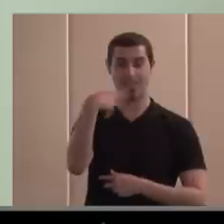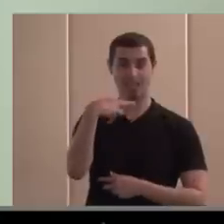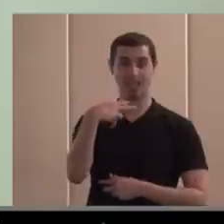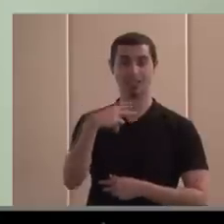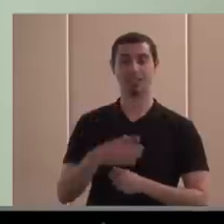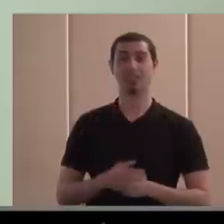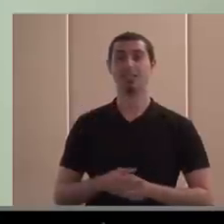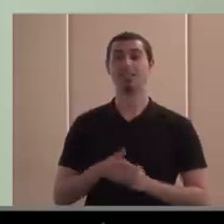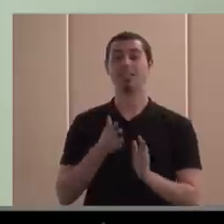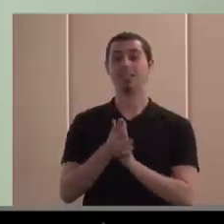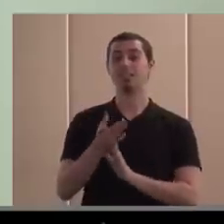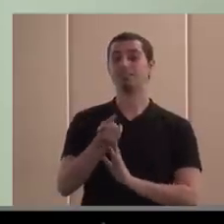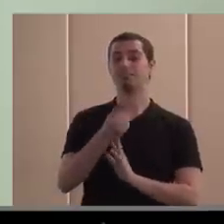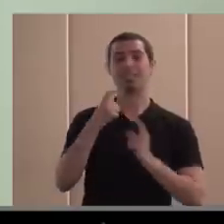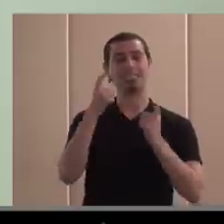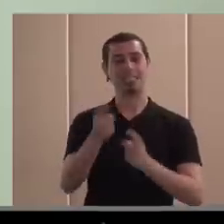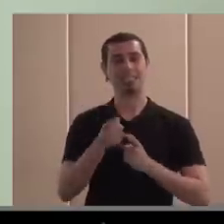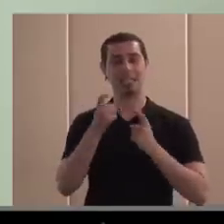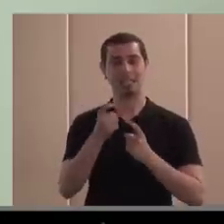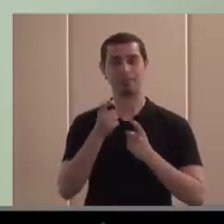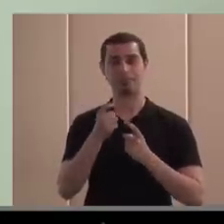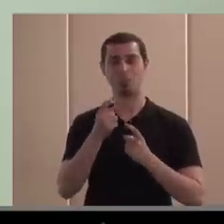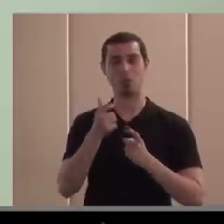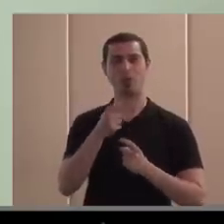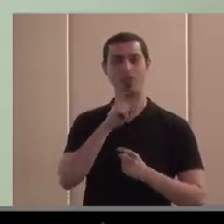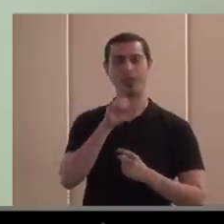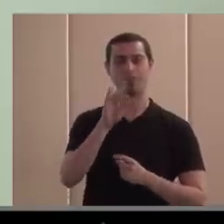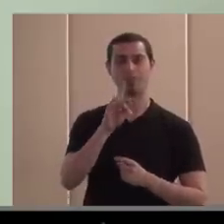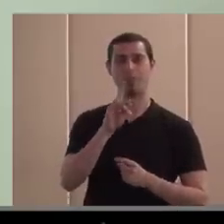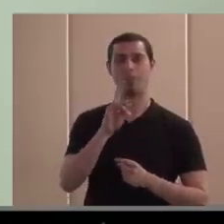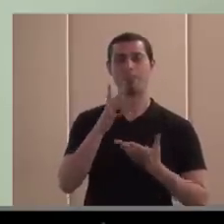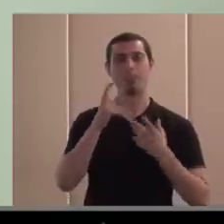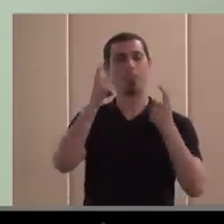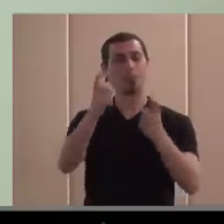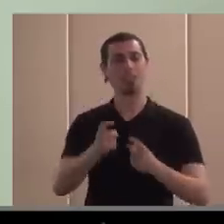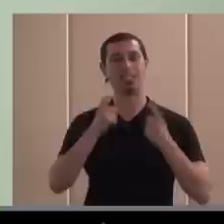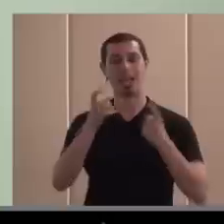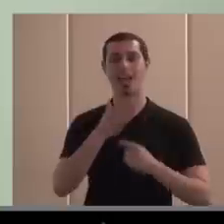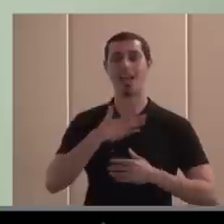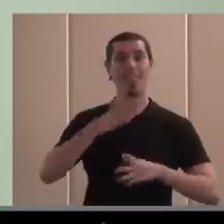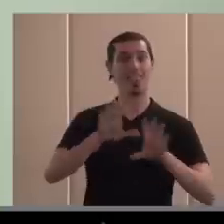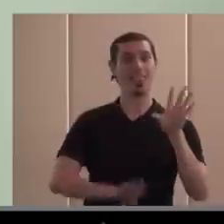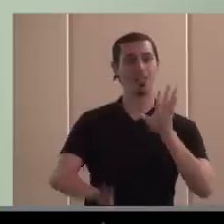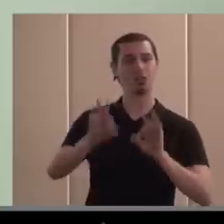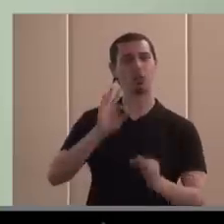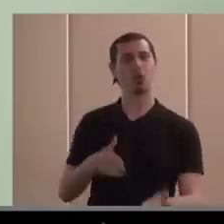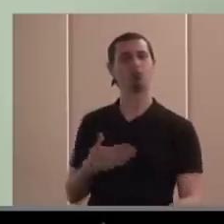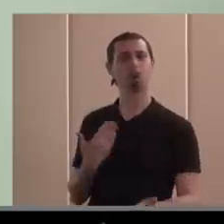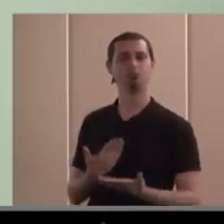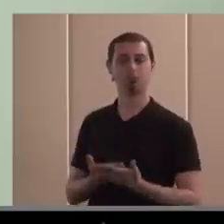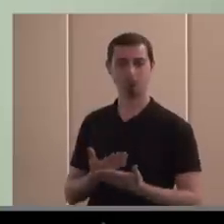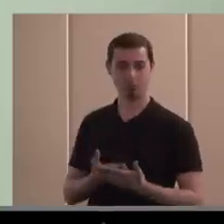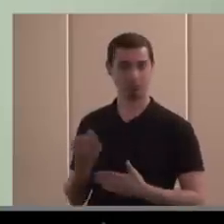menos, aunque nos rodee mucha perplejidad, intentar que nuestras decisiones estén fundamentadas, aunque nos